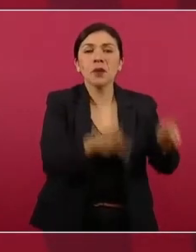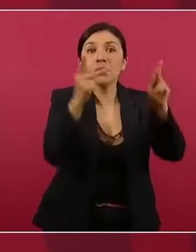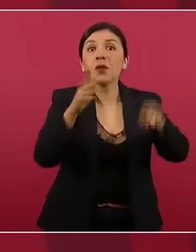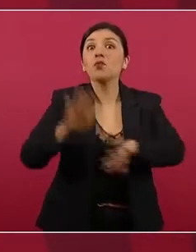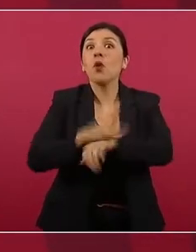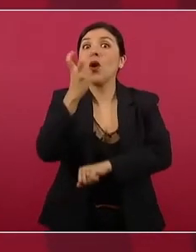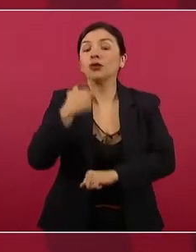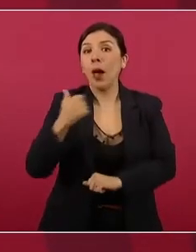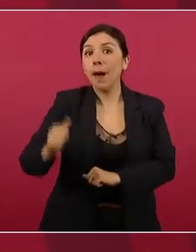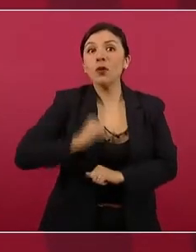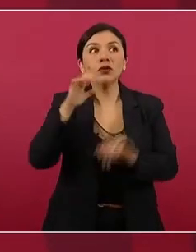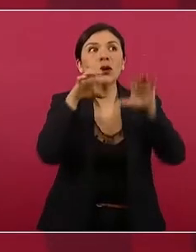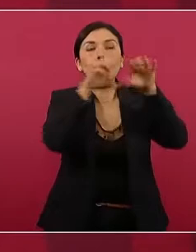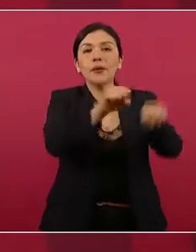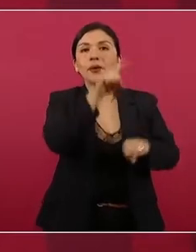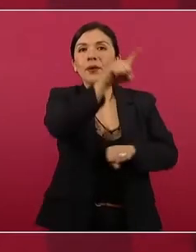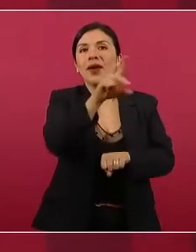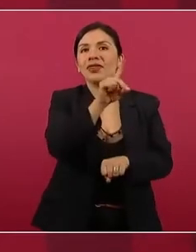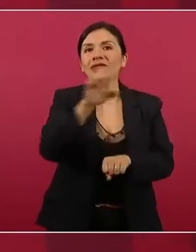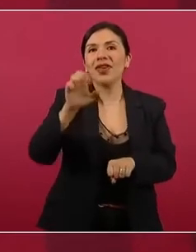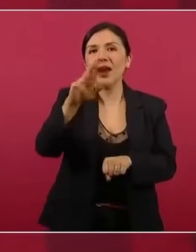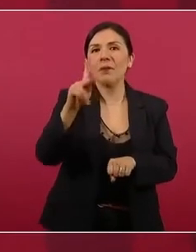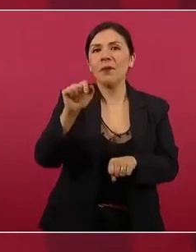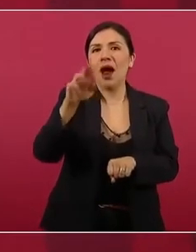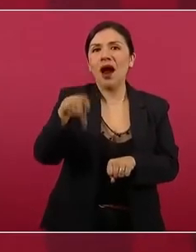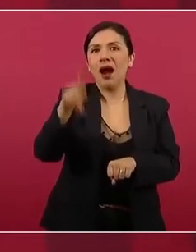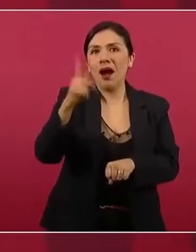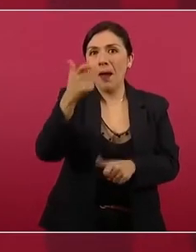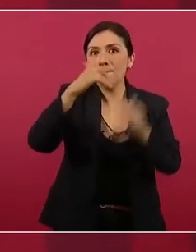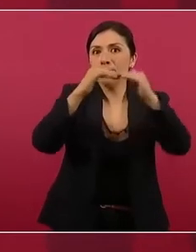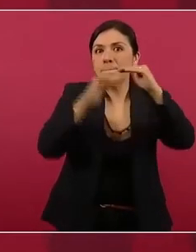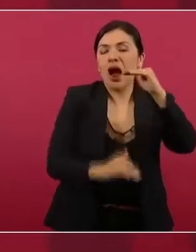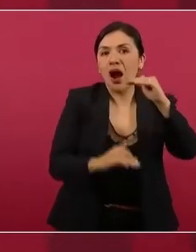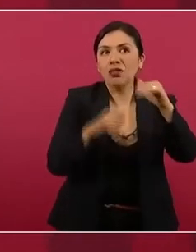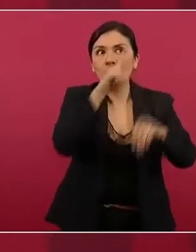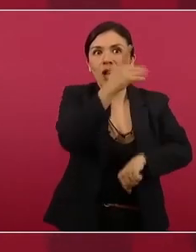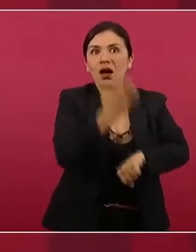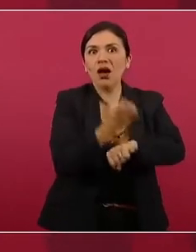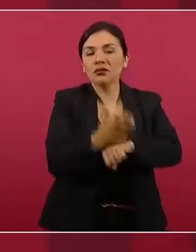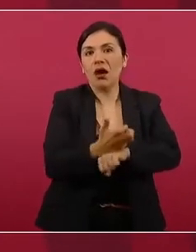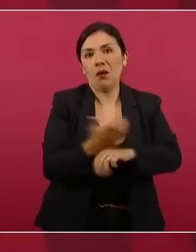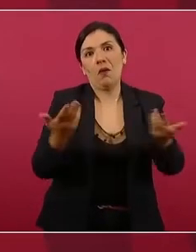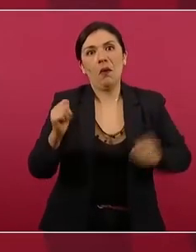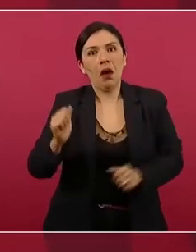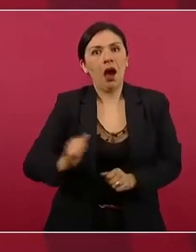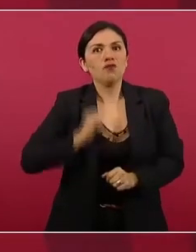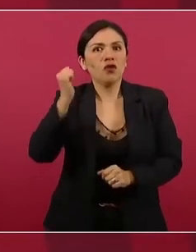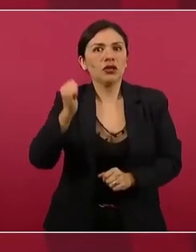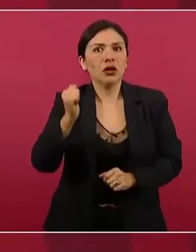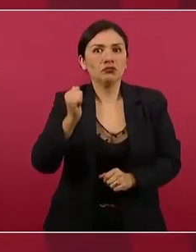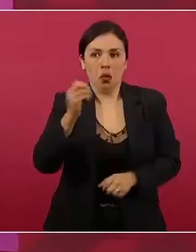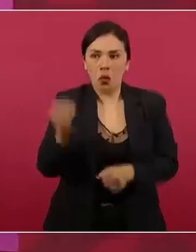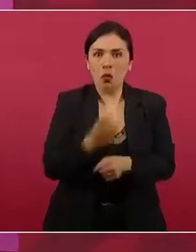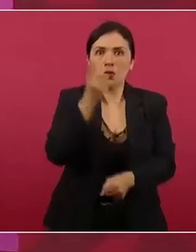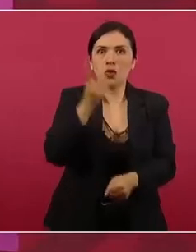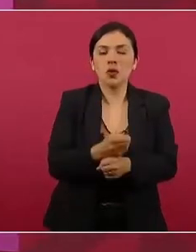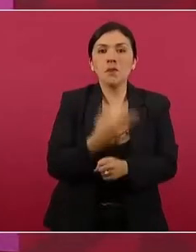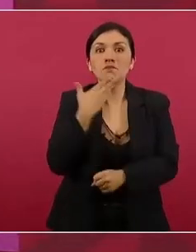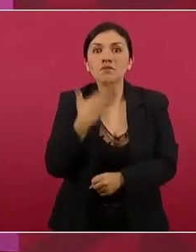de Deer Park y a un precio de oportunidad,